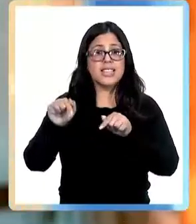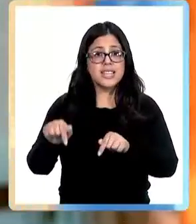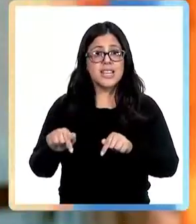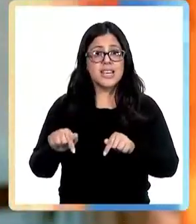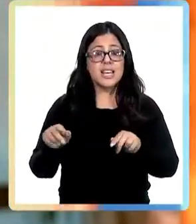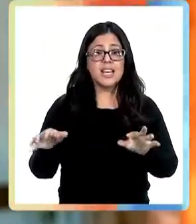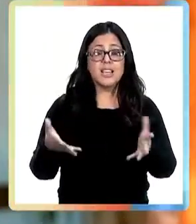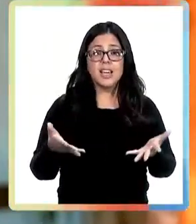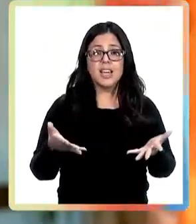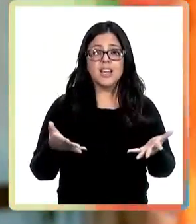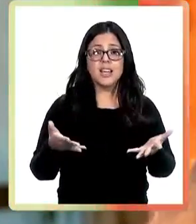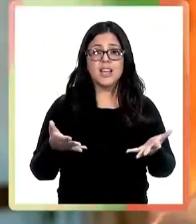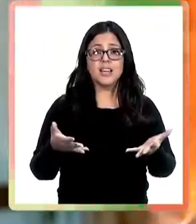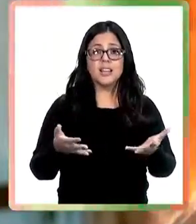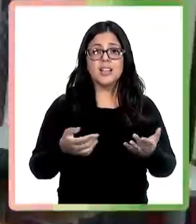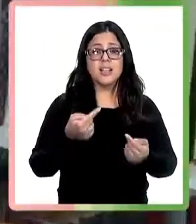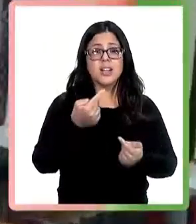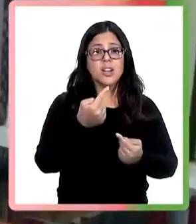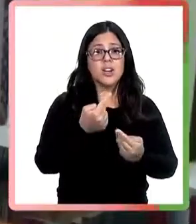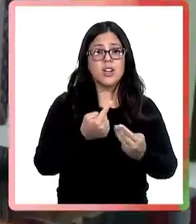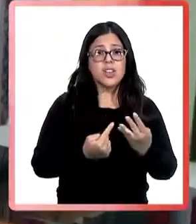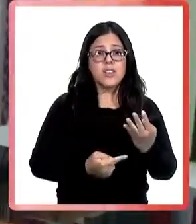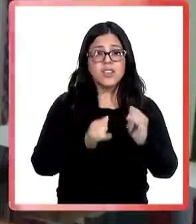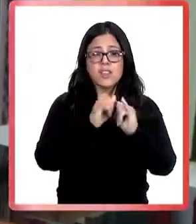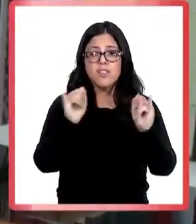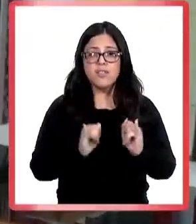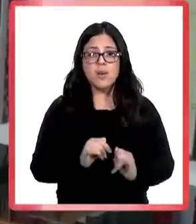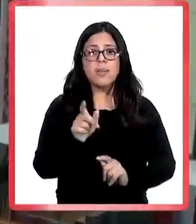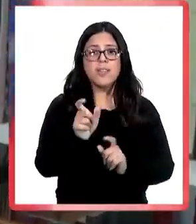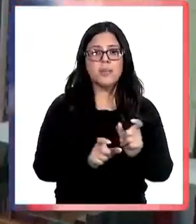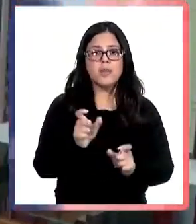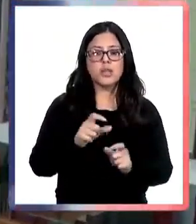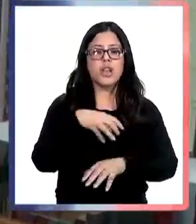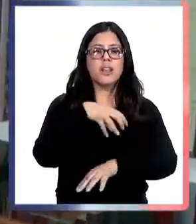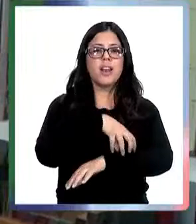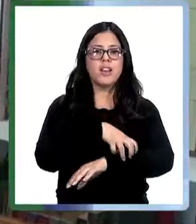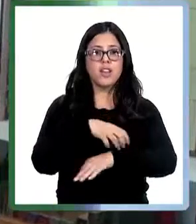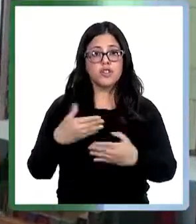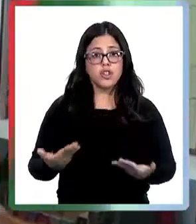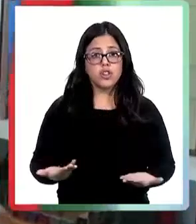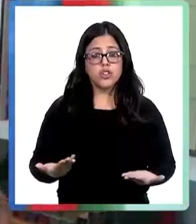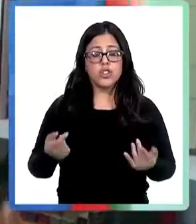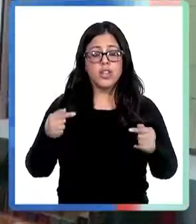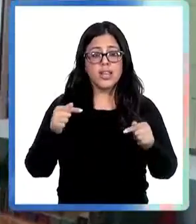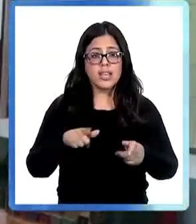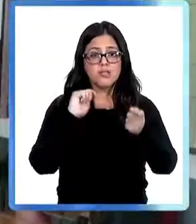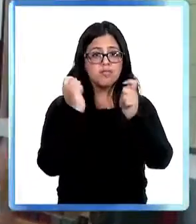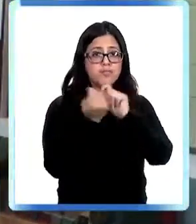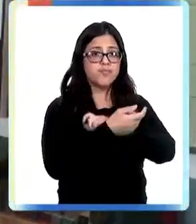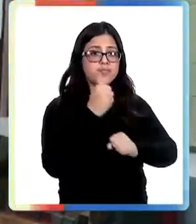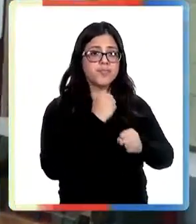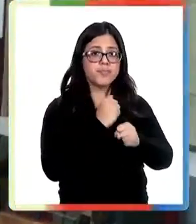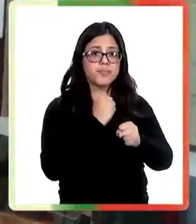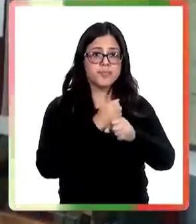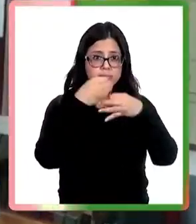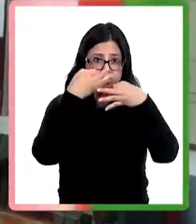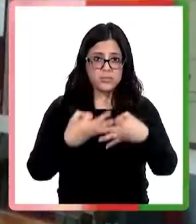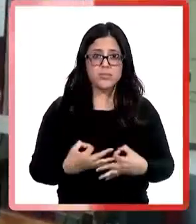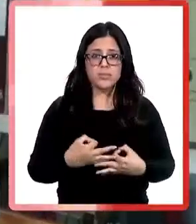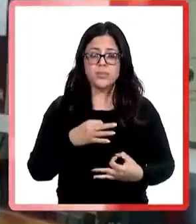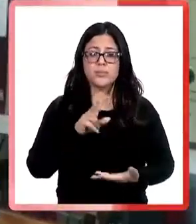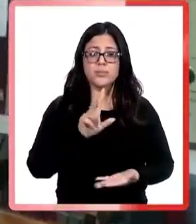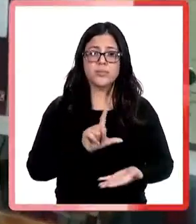junto con los diversos estilos de los músicos regionales por lo tanto se transforma en un trabajo de residencia